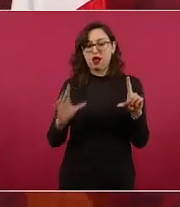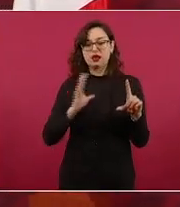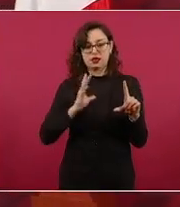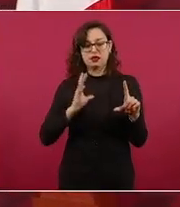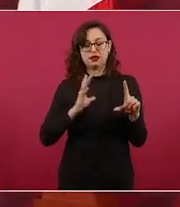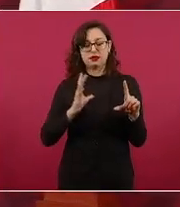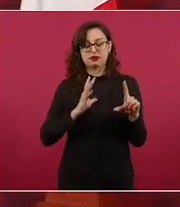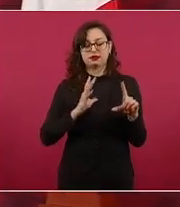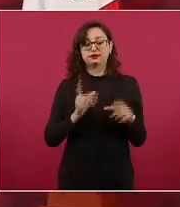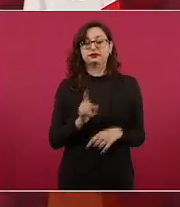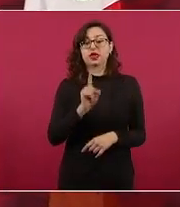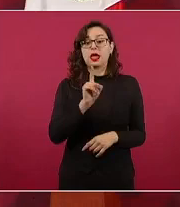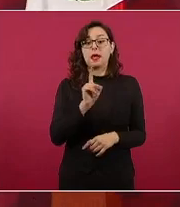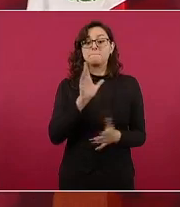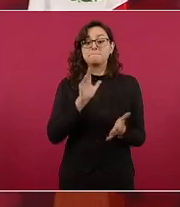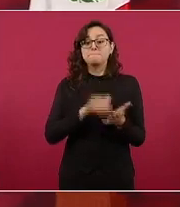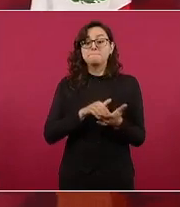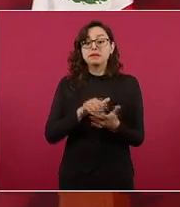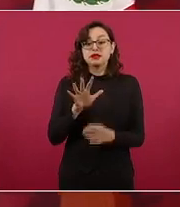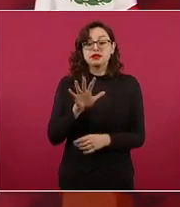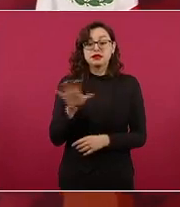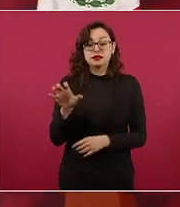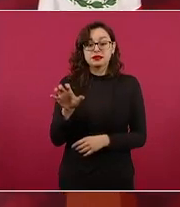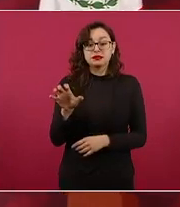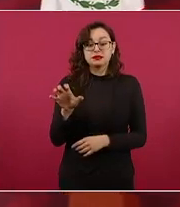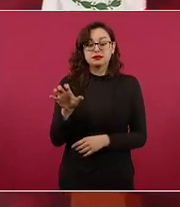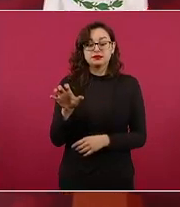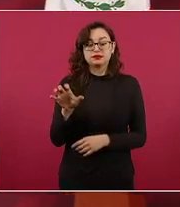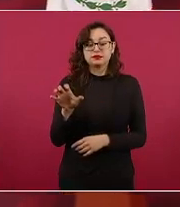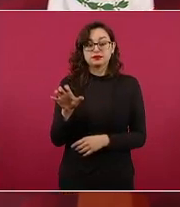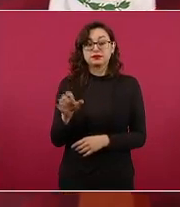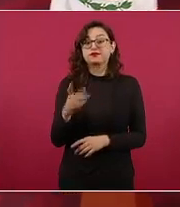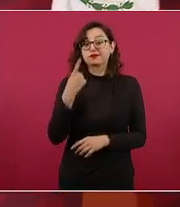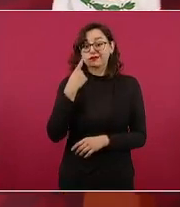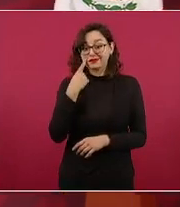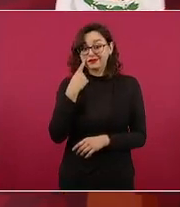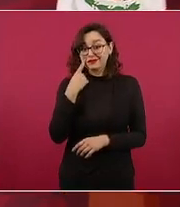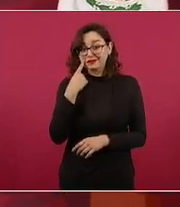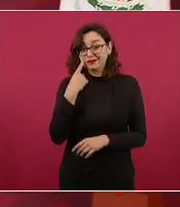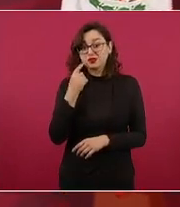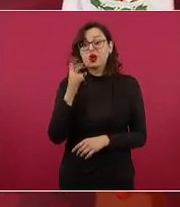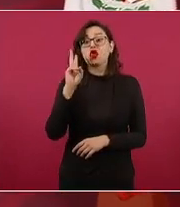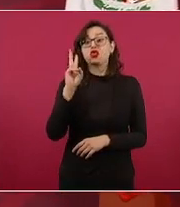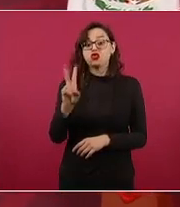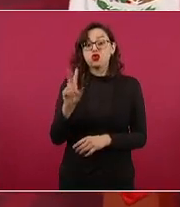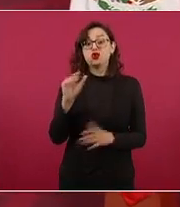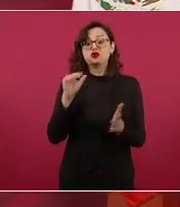mil 500 de los dos mil 500 perdieron población